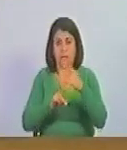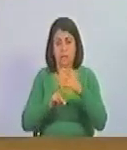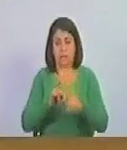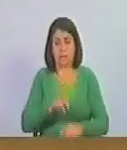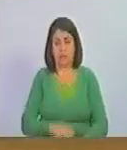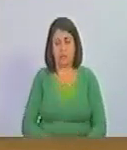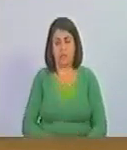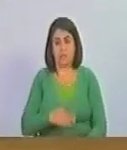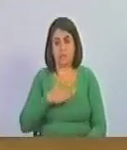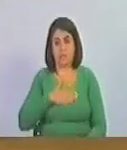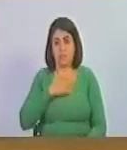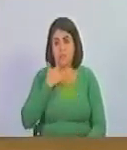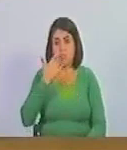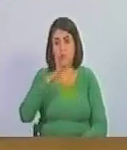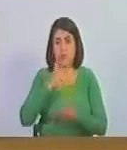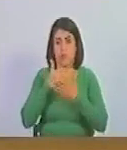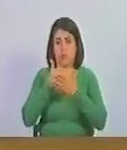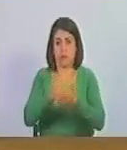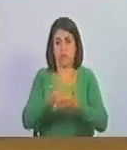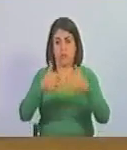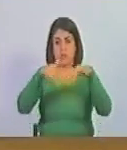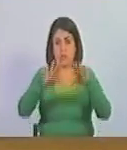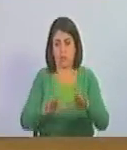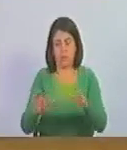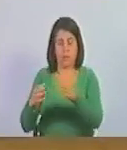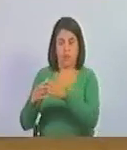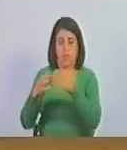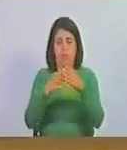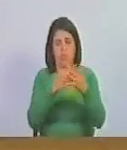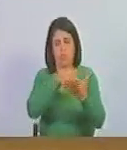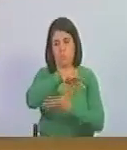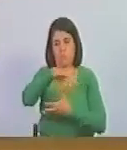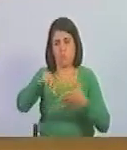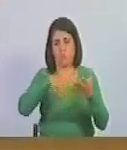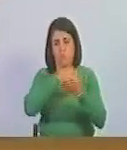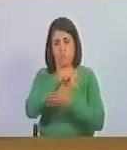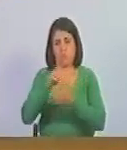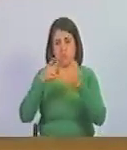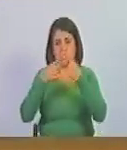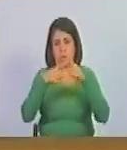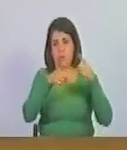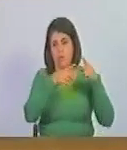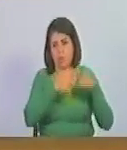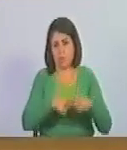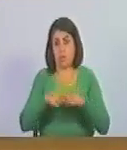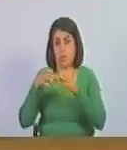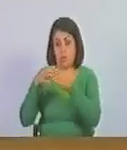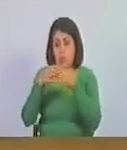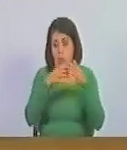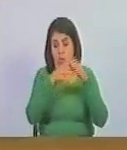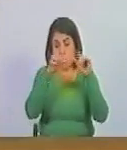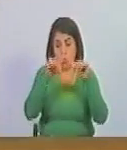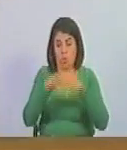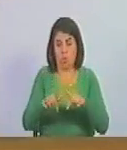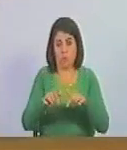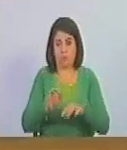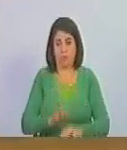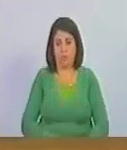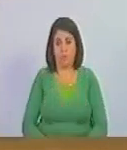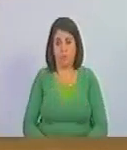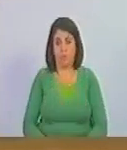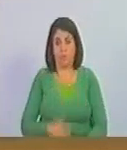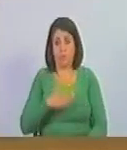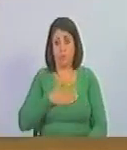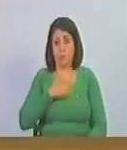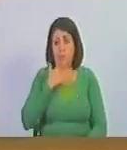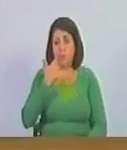si mi muerte contribuye para que cesen los partidos, distinta la connotación a los partidos de hoy, si